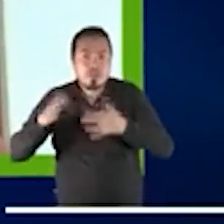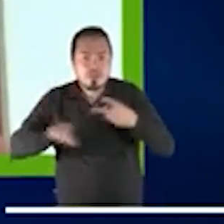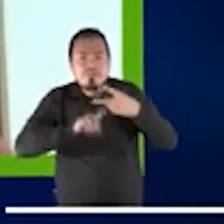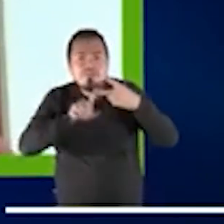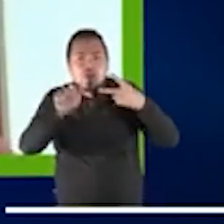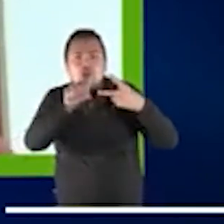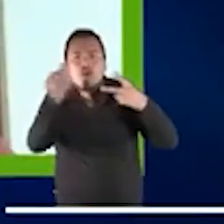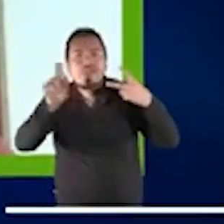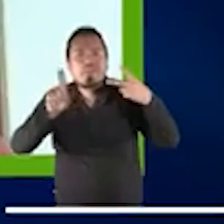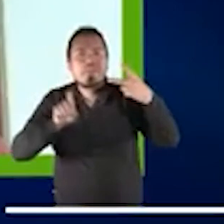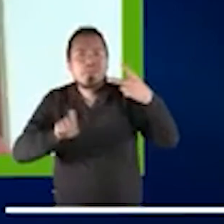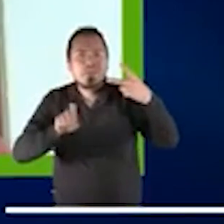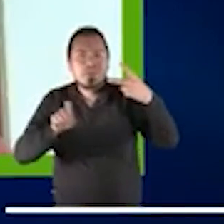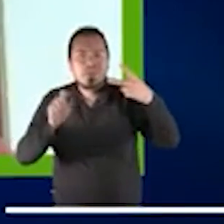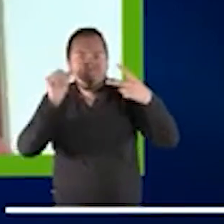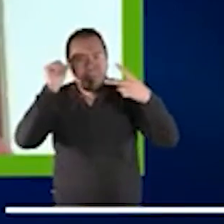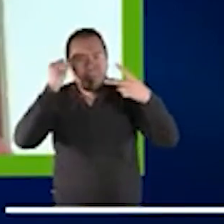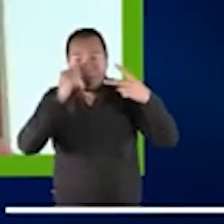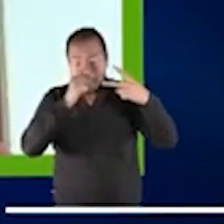pregunta Javier una parte era